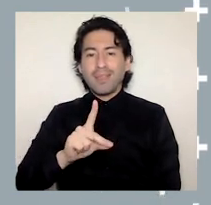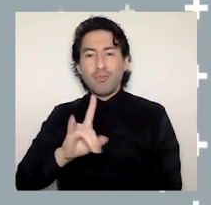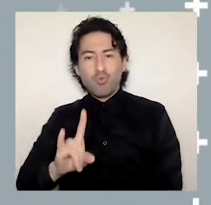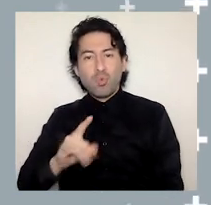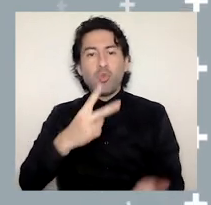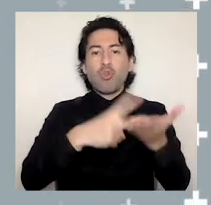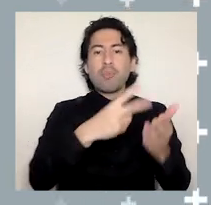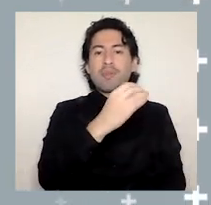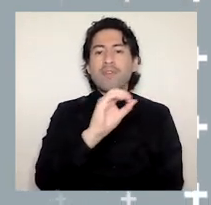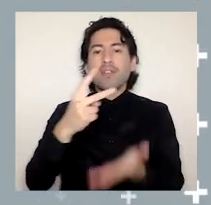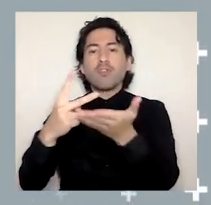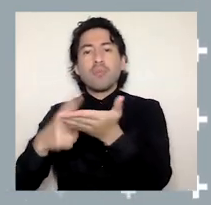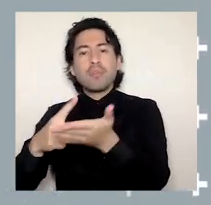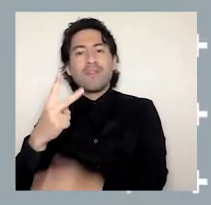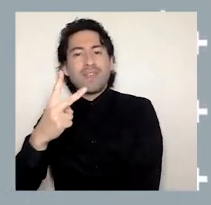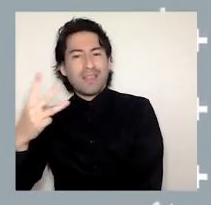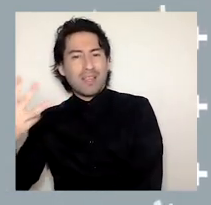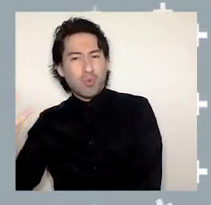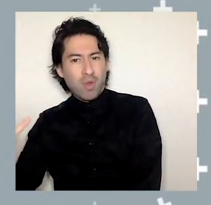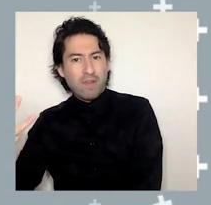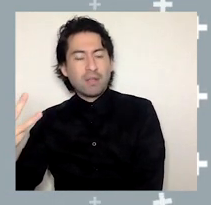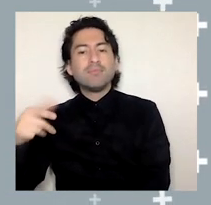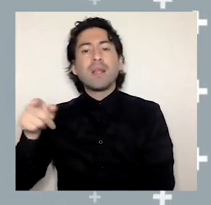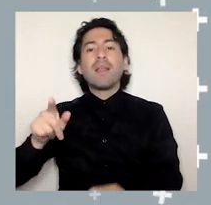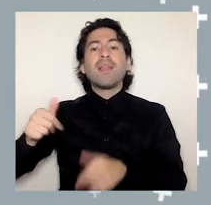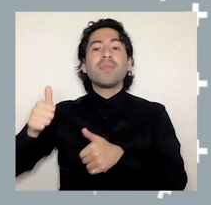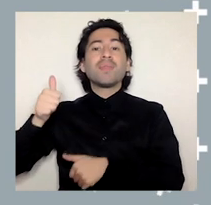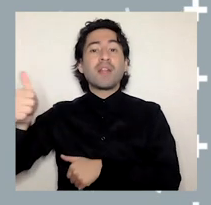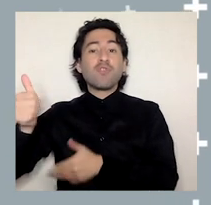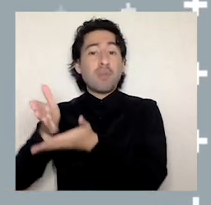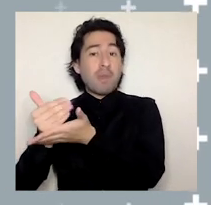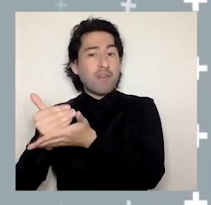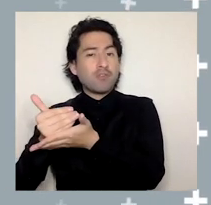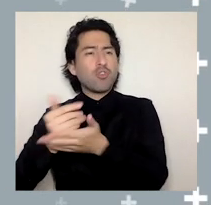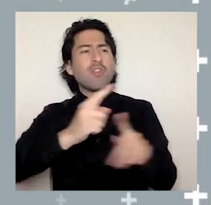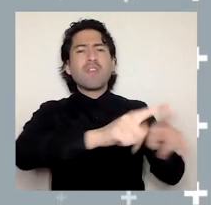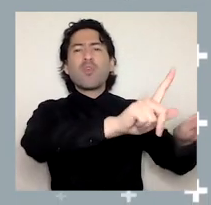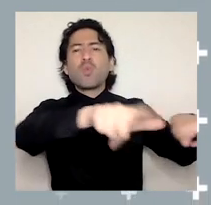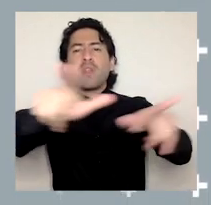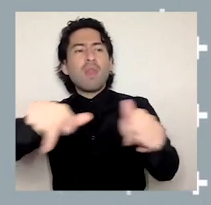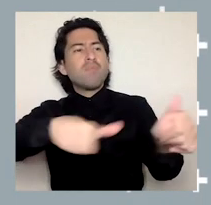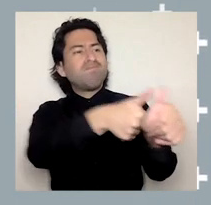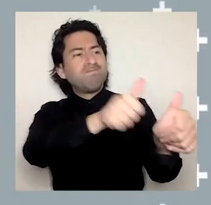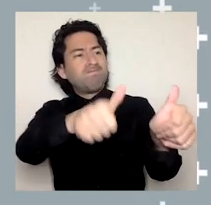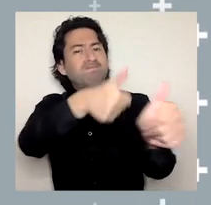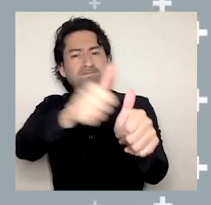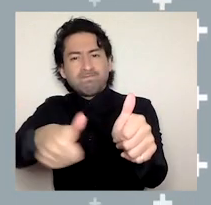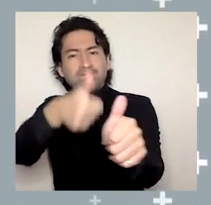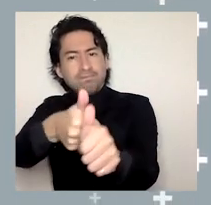asesoró a todas las unidades académicas y administrativas en el desarrollo de los planes estratégicos.